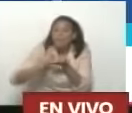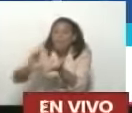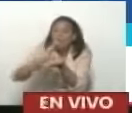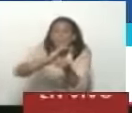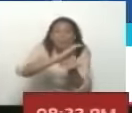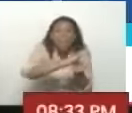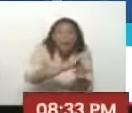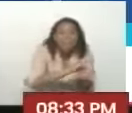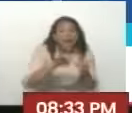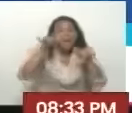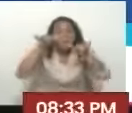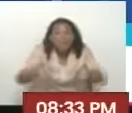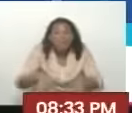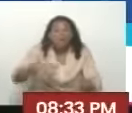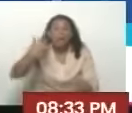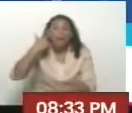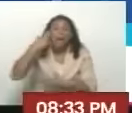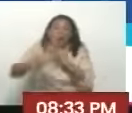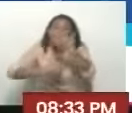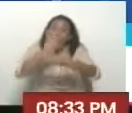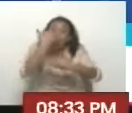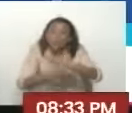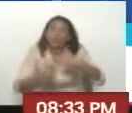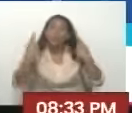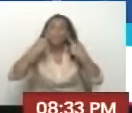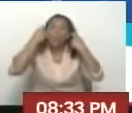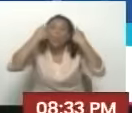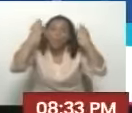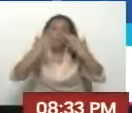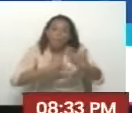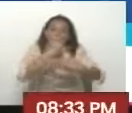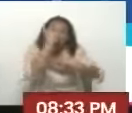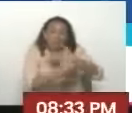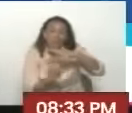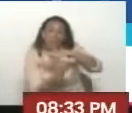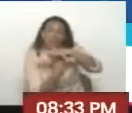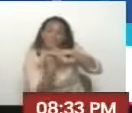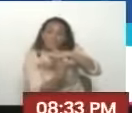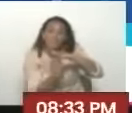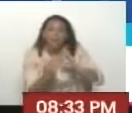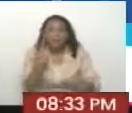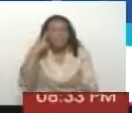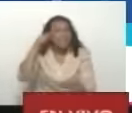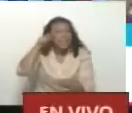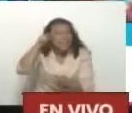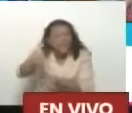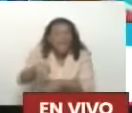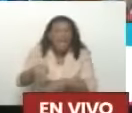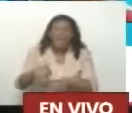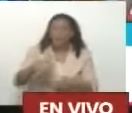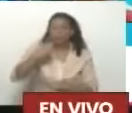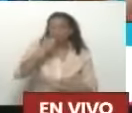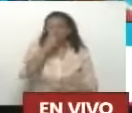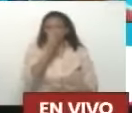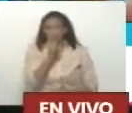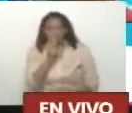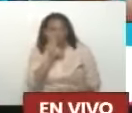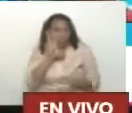poner Allí donde estén Los proyectos populares Los proyectos de las bases De manera directa Sin burocratismo